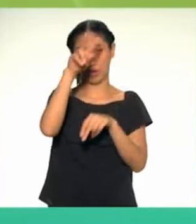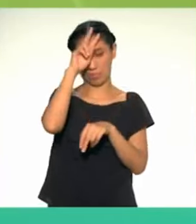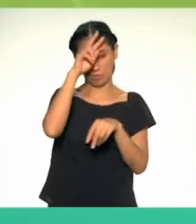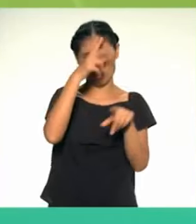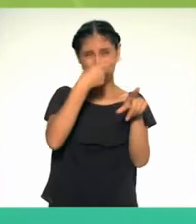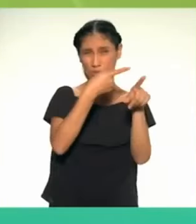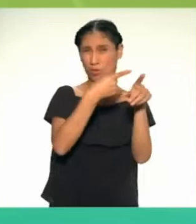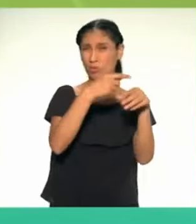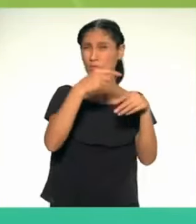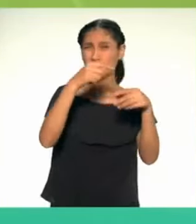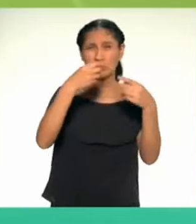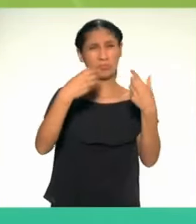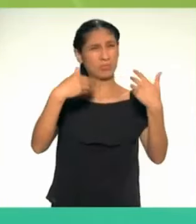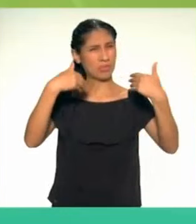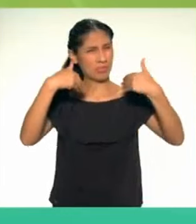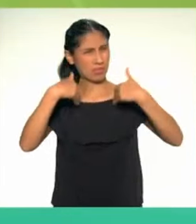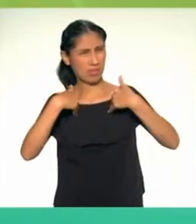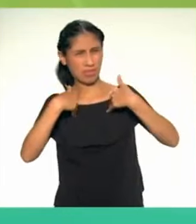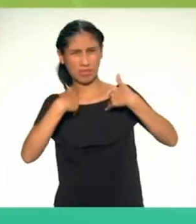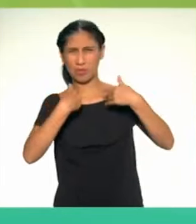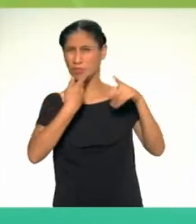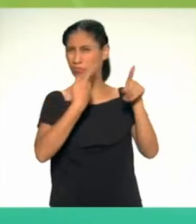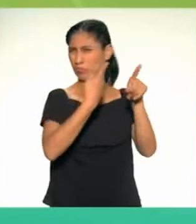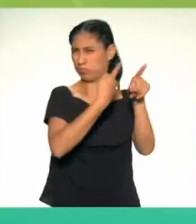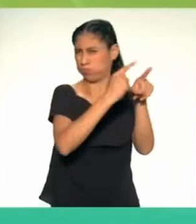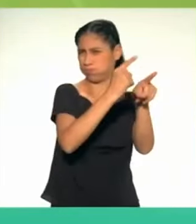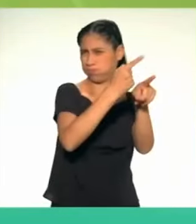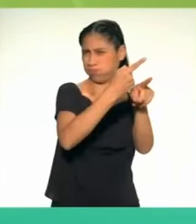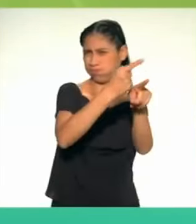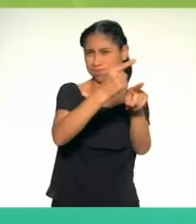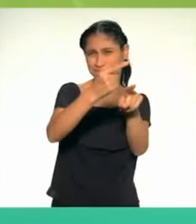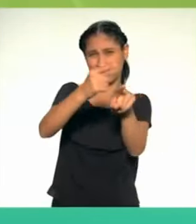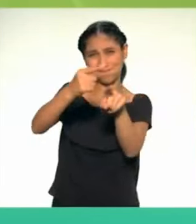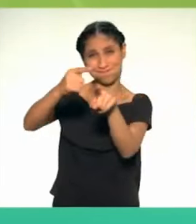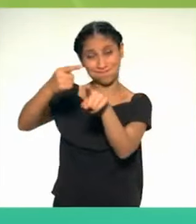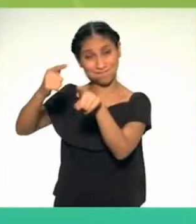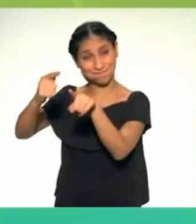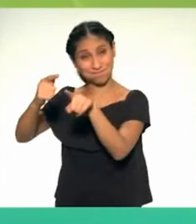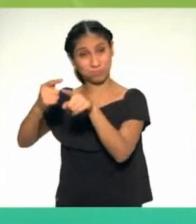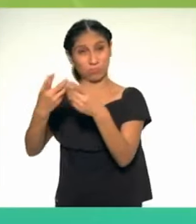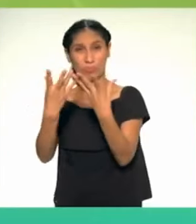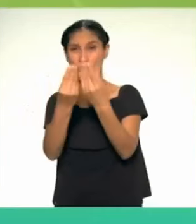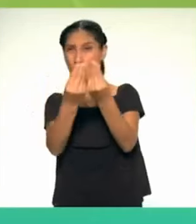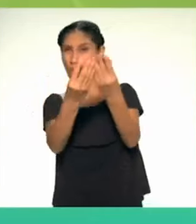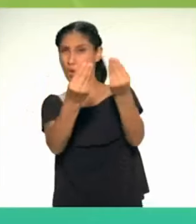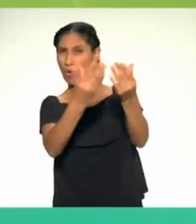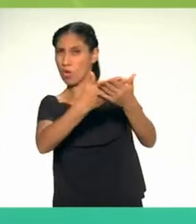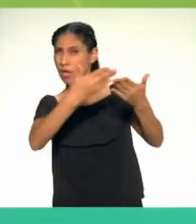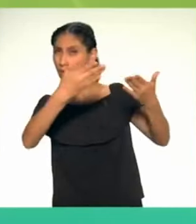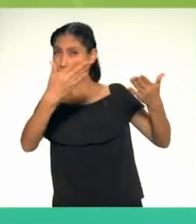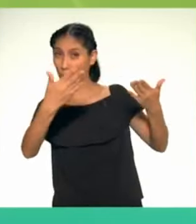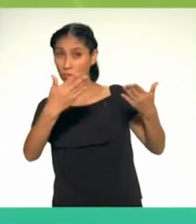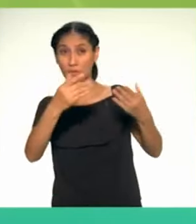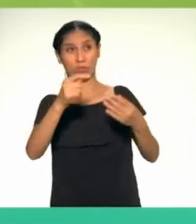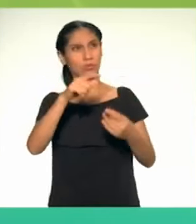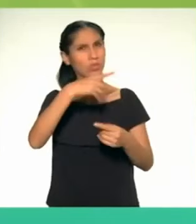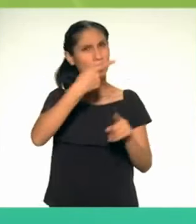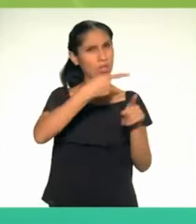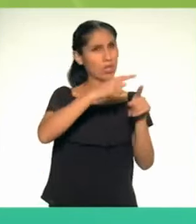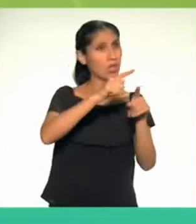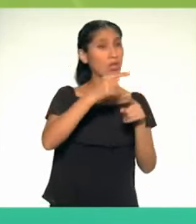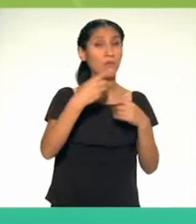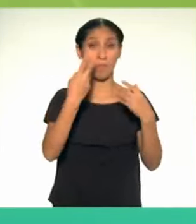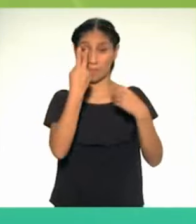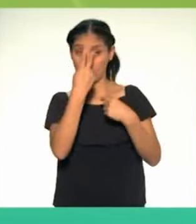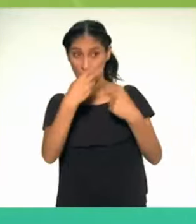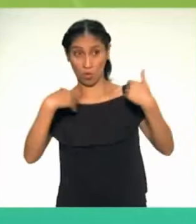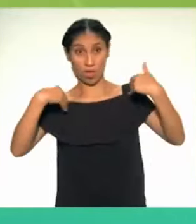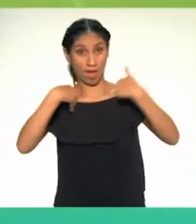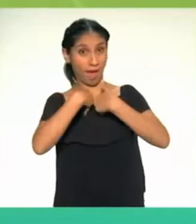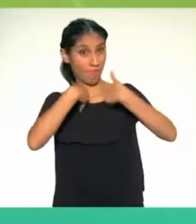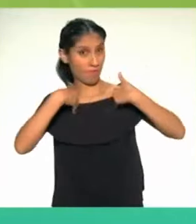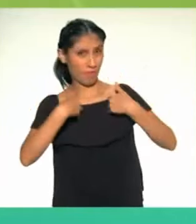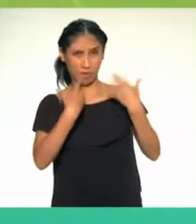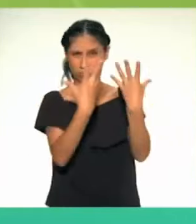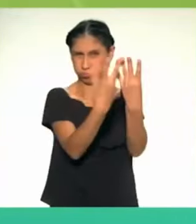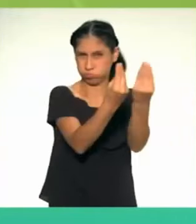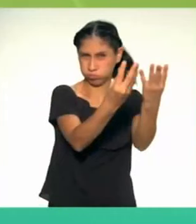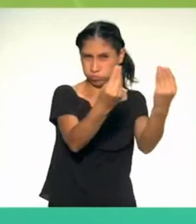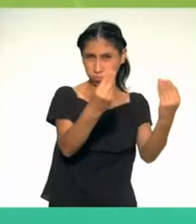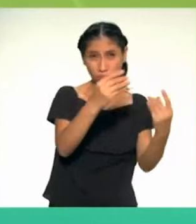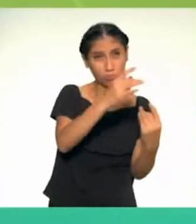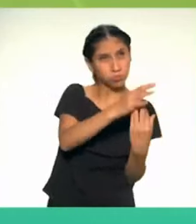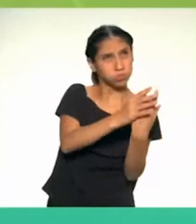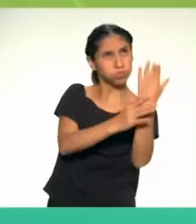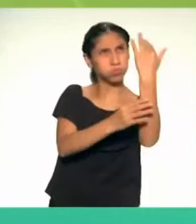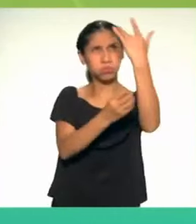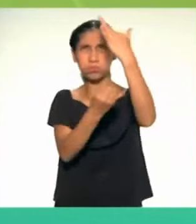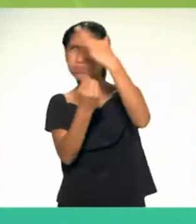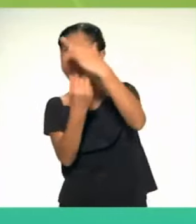posee una alta diversidad genética y es un importante centro de recursos genéticos de animales, plantas y del origen de